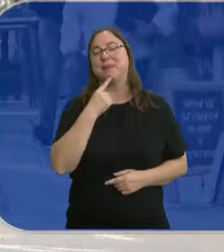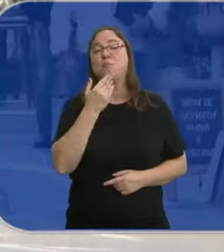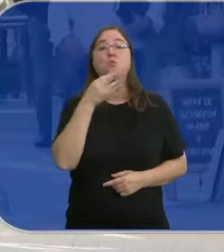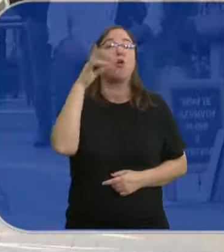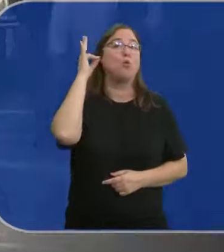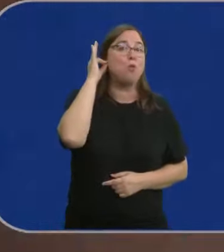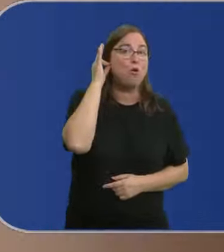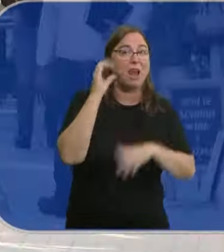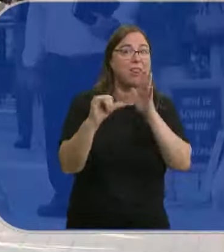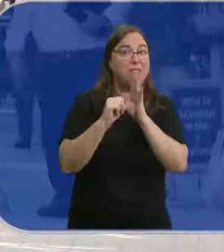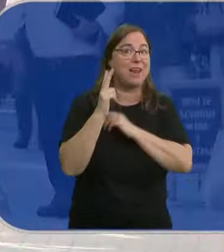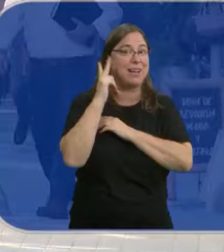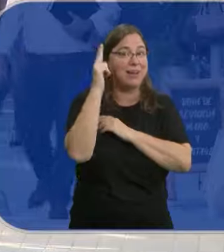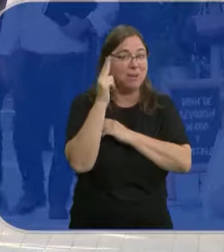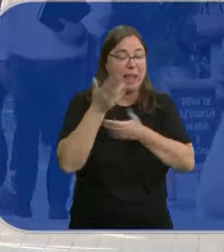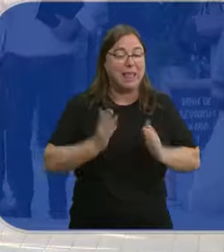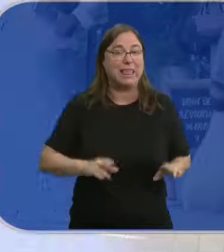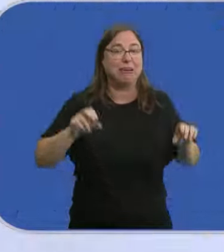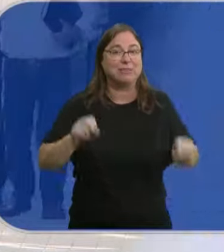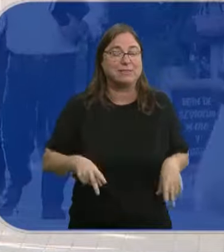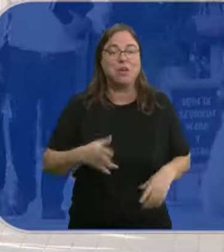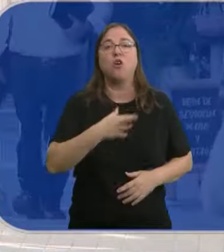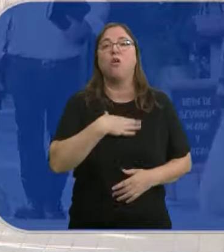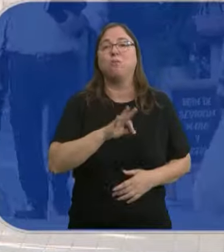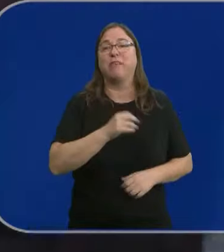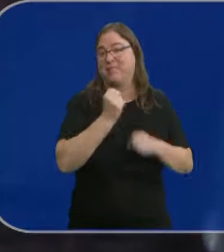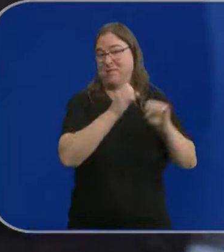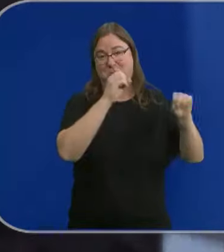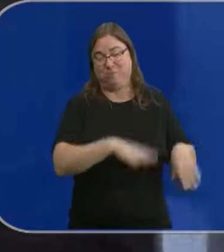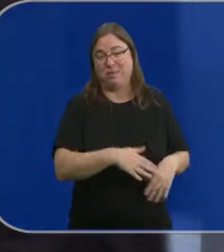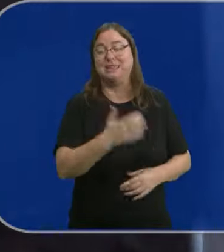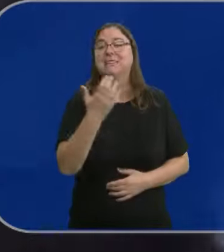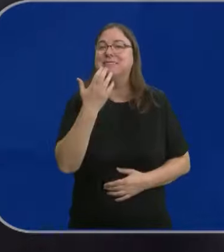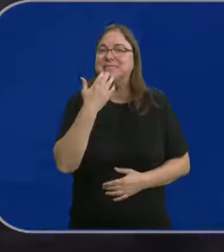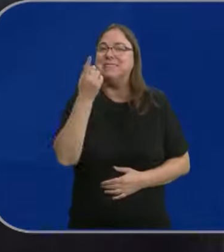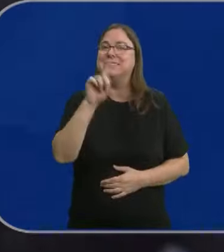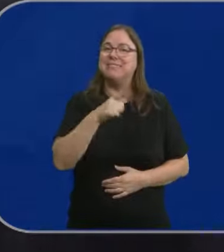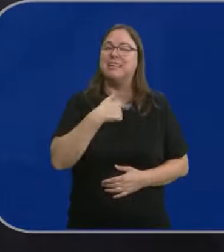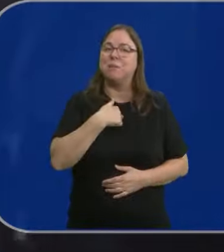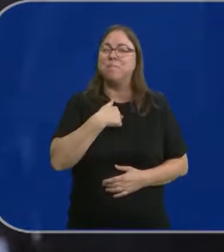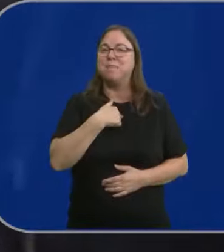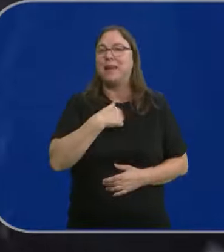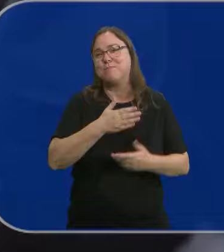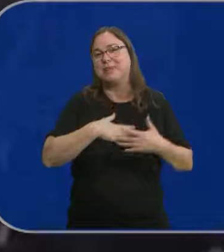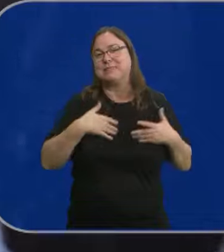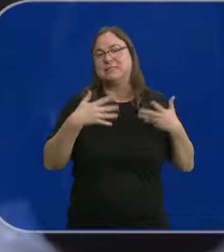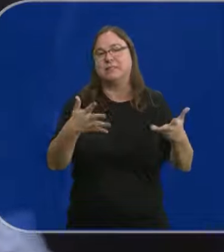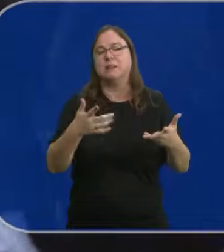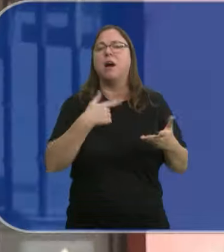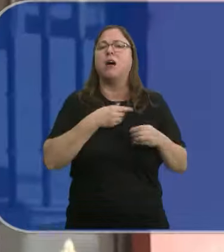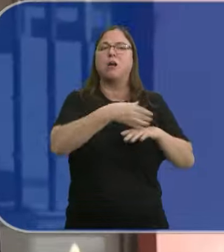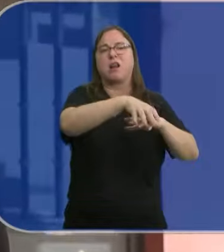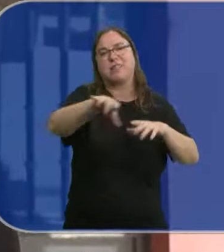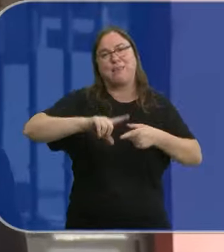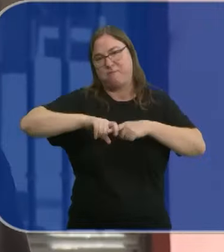ejemplo, una mujer que está cerca de la jubilación y sin hijos, es más probable que deje su trabajo, pero también saca nuestro lado más generoso. Pues